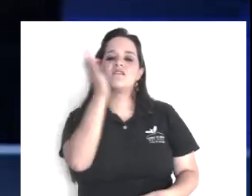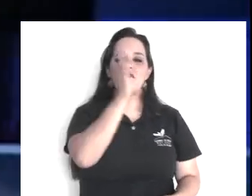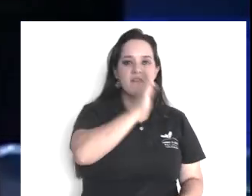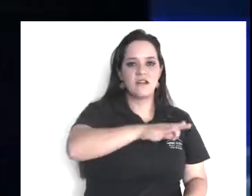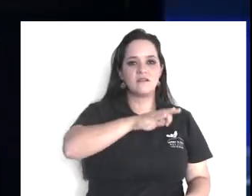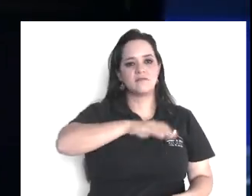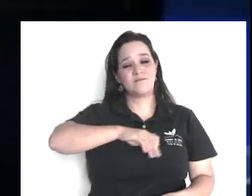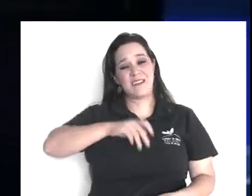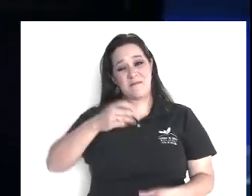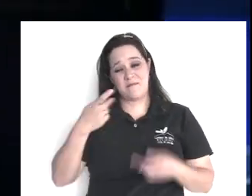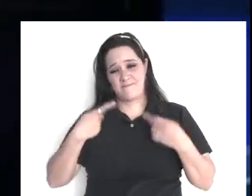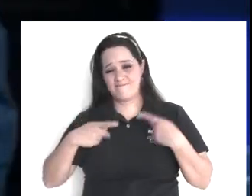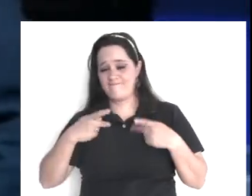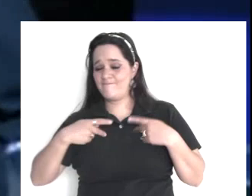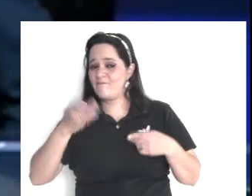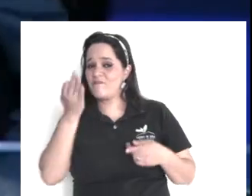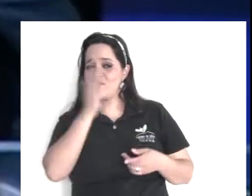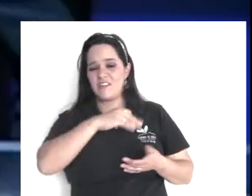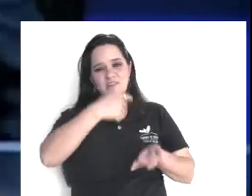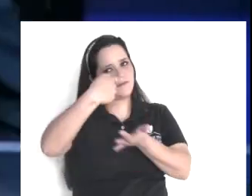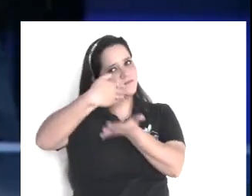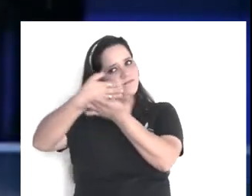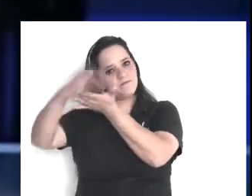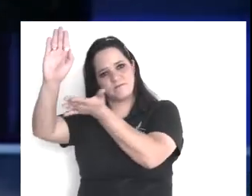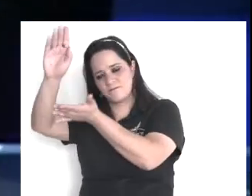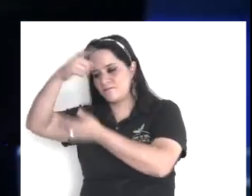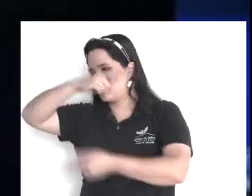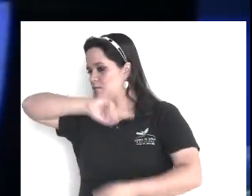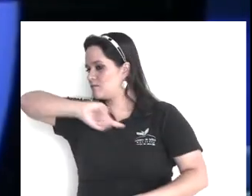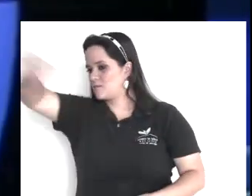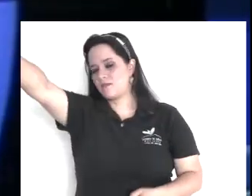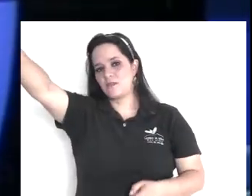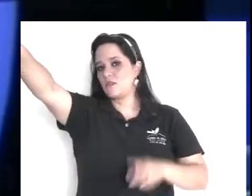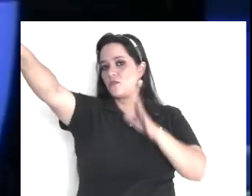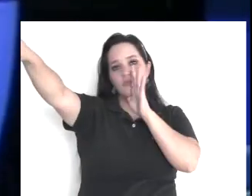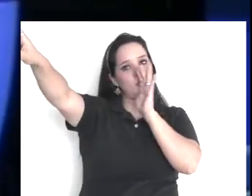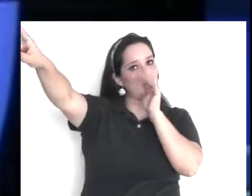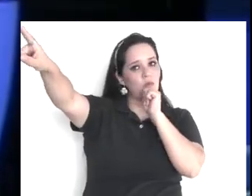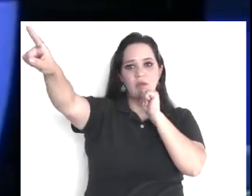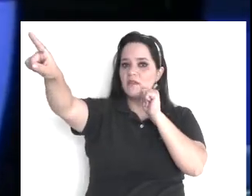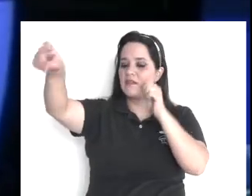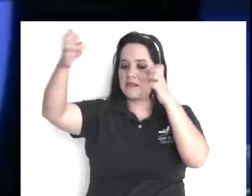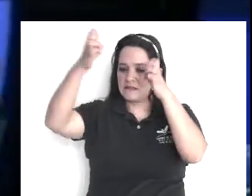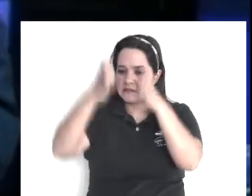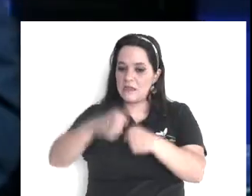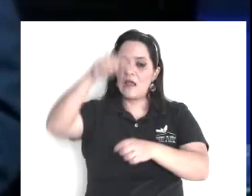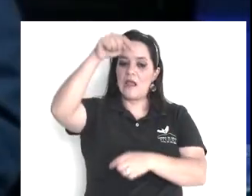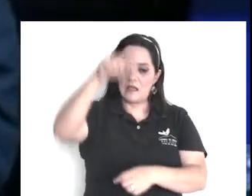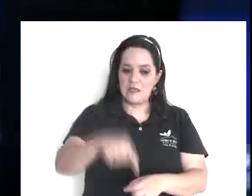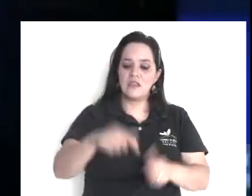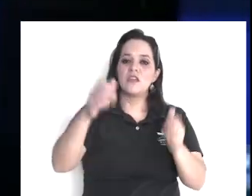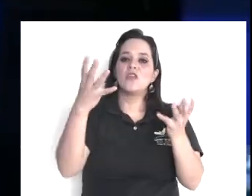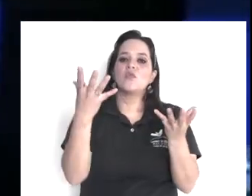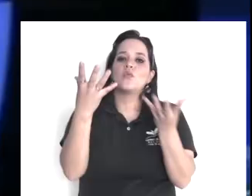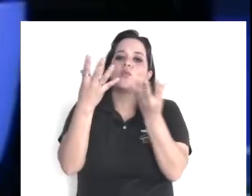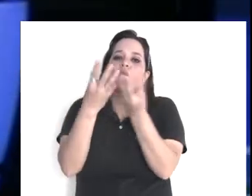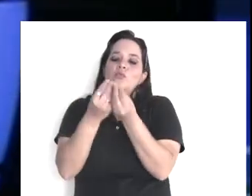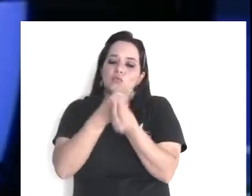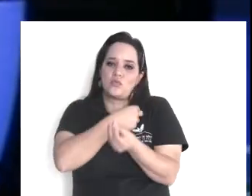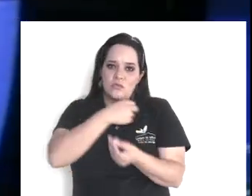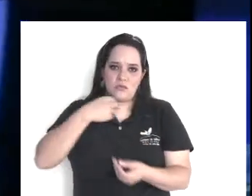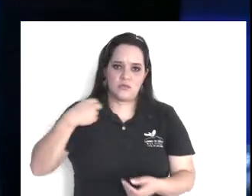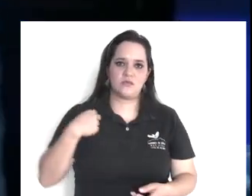años, estábamos ahí, en la oficina, y llegan, llegó allí alguien, y traigo un citatorio, judicial, judicial,